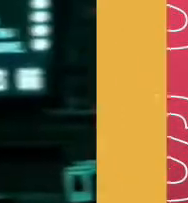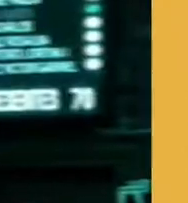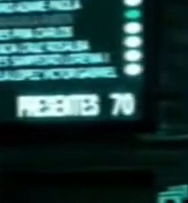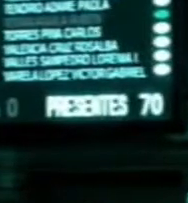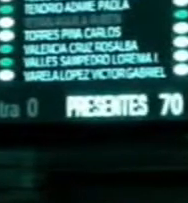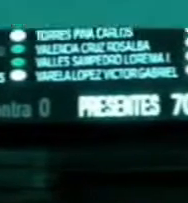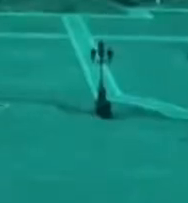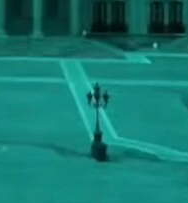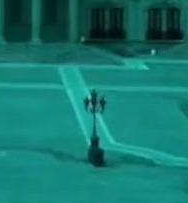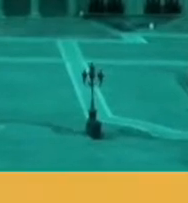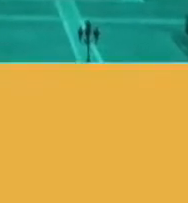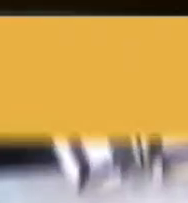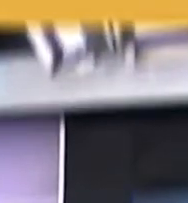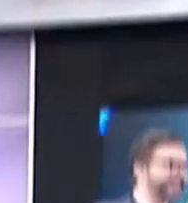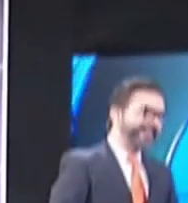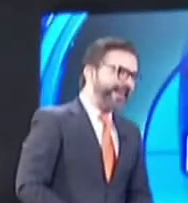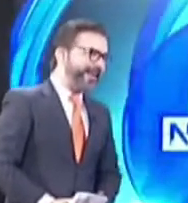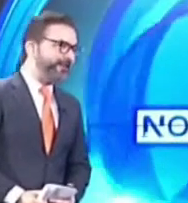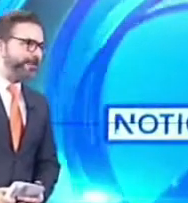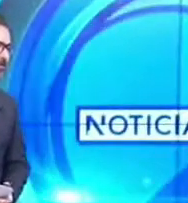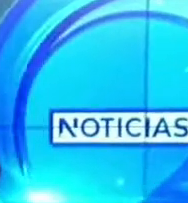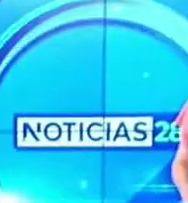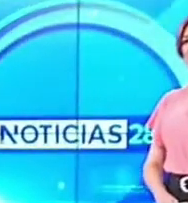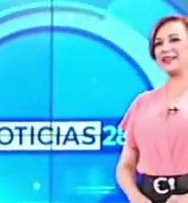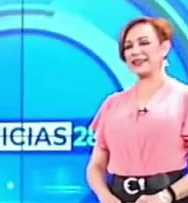Noticias veintiocho. Siete de la tarde.